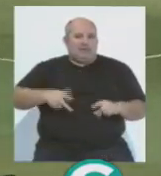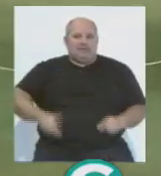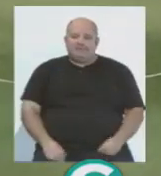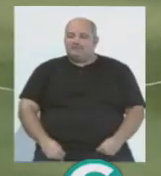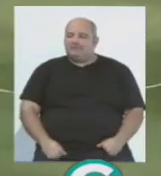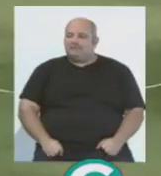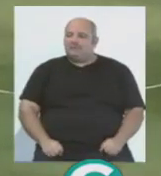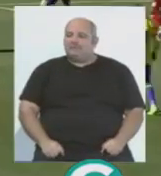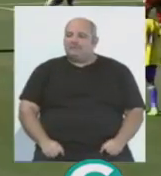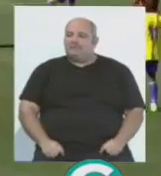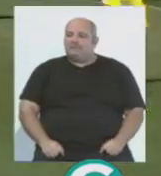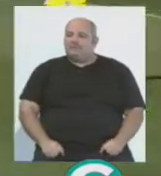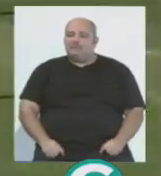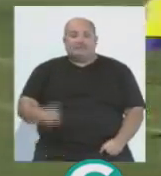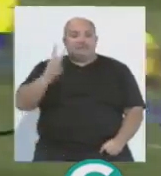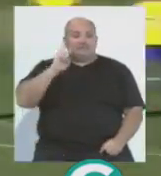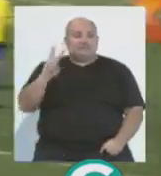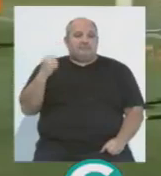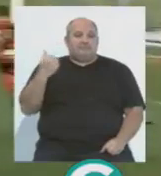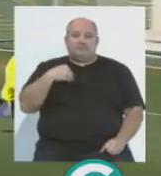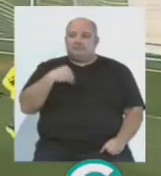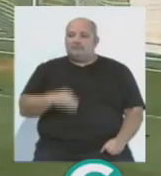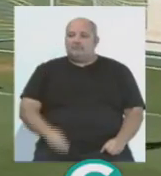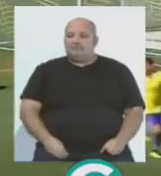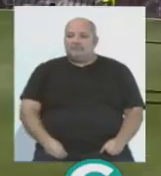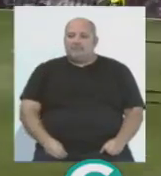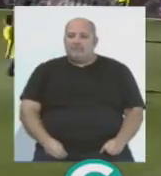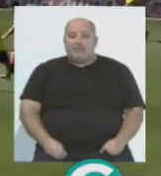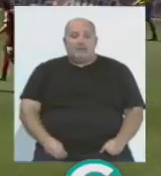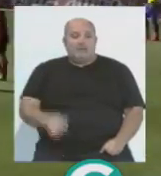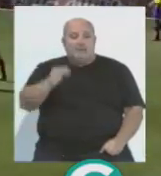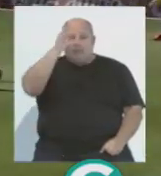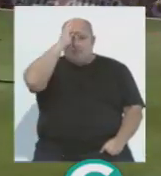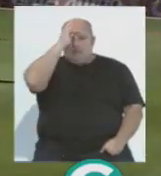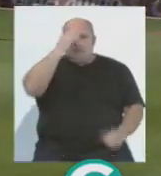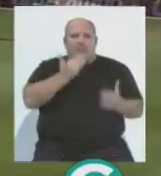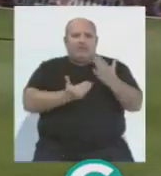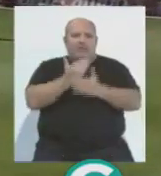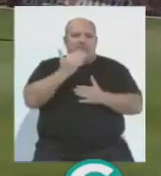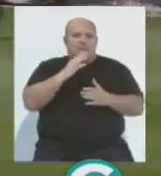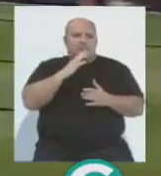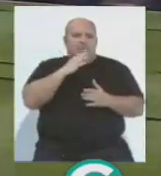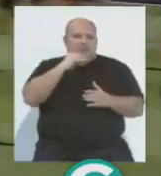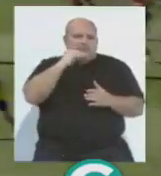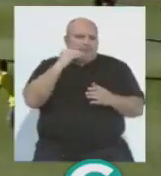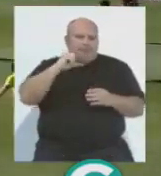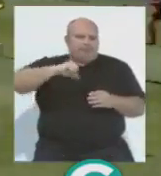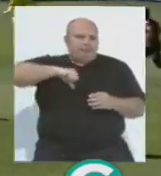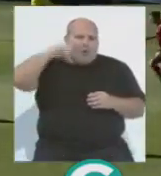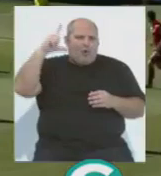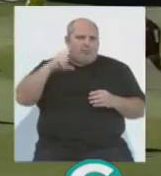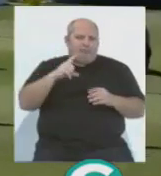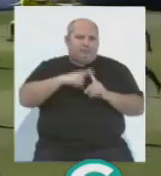importante. Y ahí vemos, también decir que el domingo es un día precioso para jugar al fútbol,